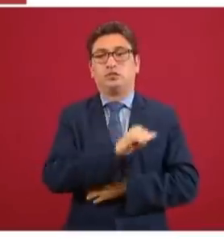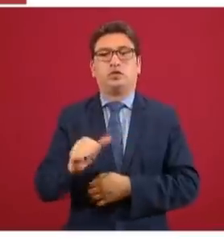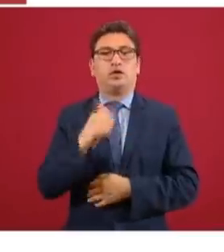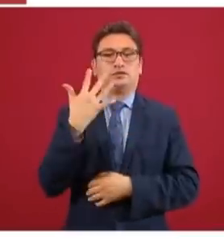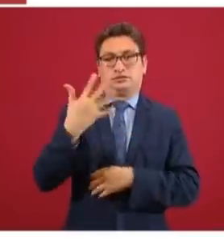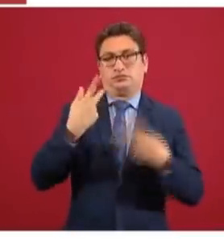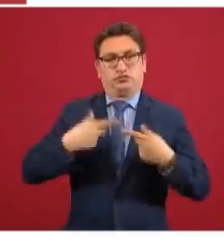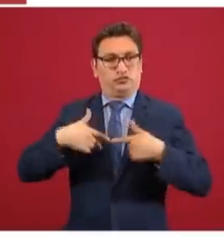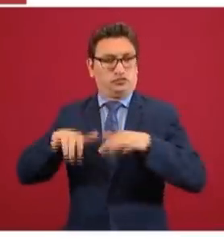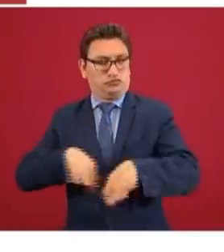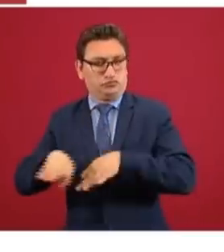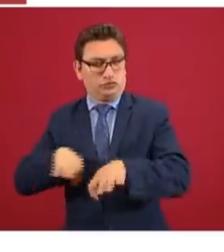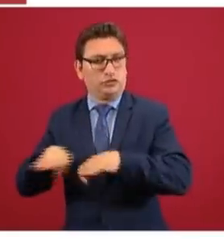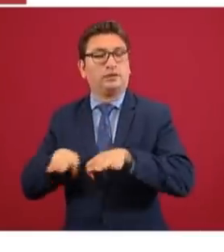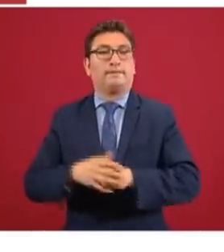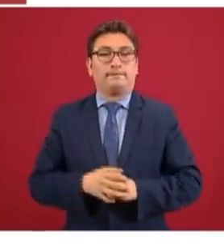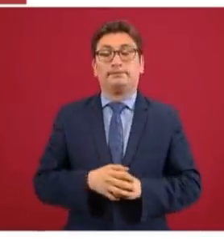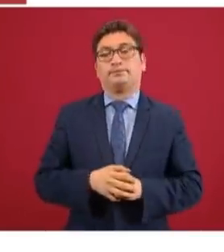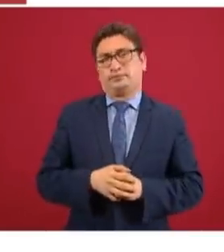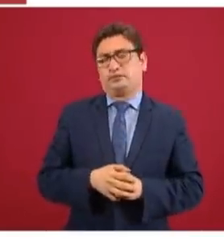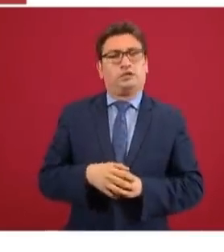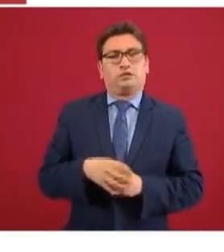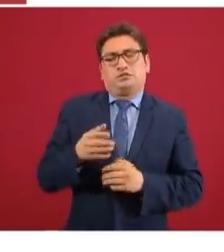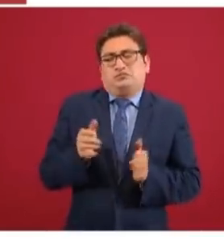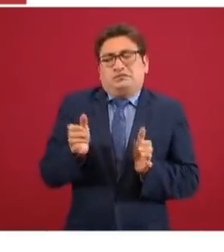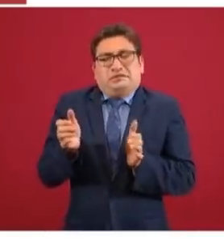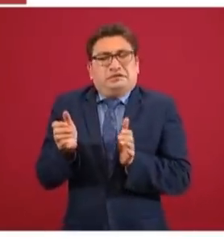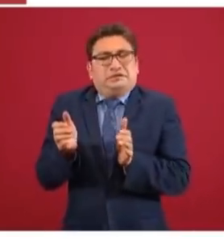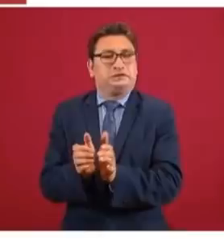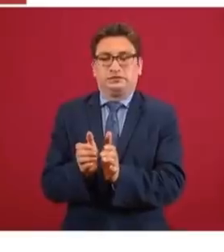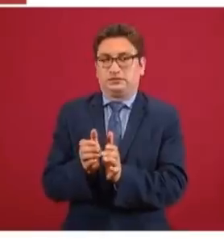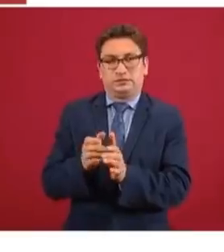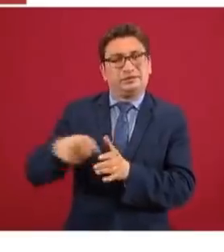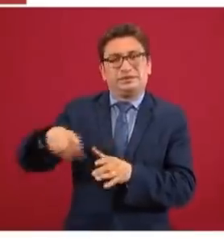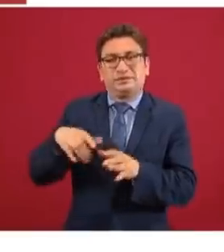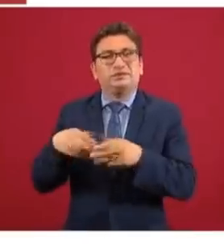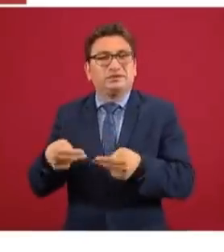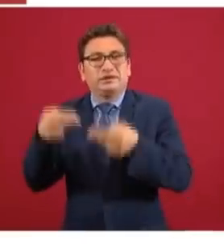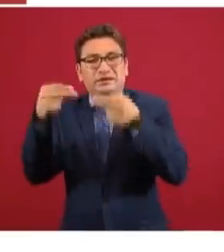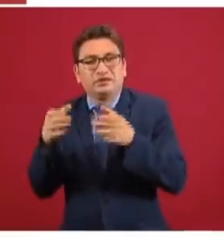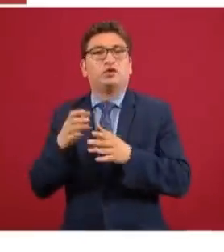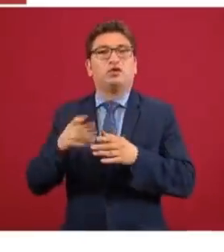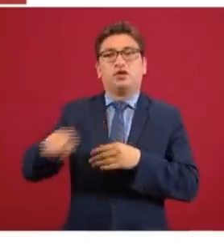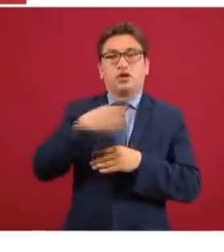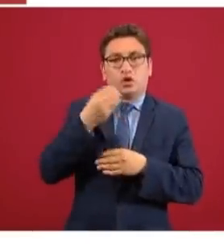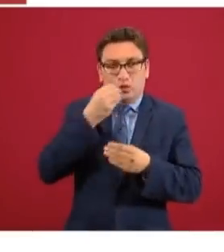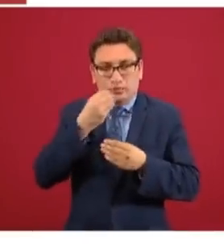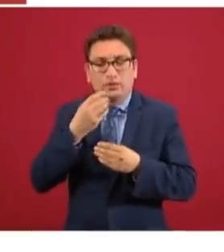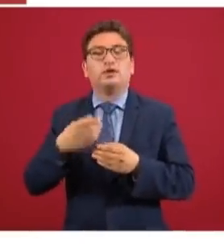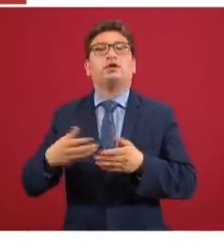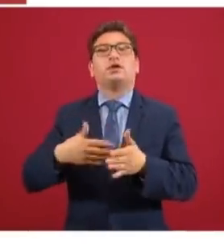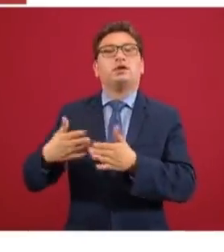trabajadores, es decir, son realmente las pequeñas empresas, las fondas, las estéticas, las peluquerías,